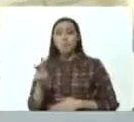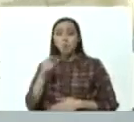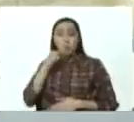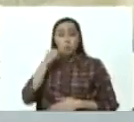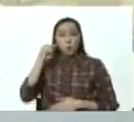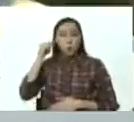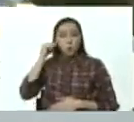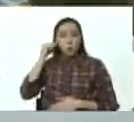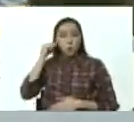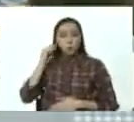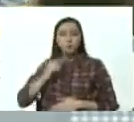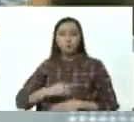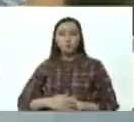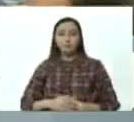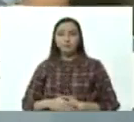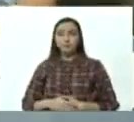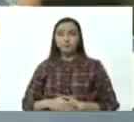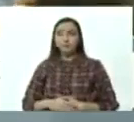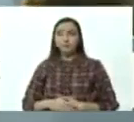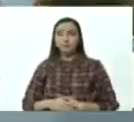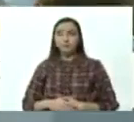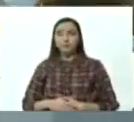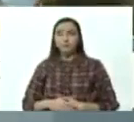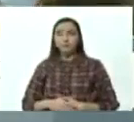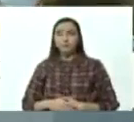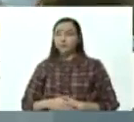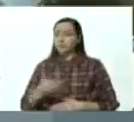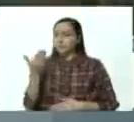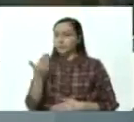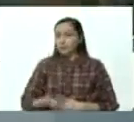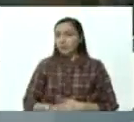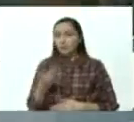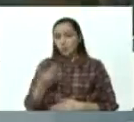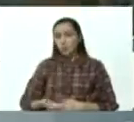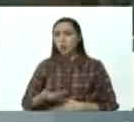para las venezolanas. Muy importante.